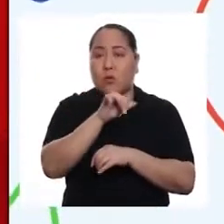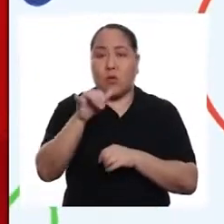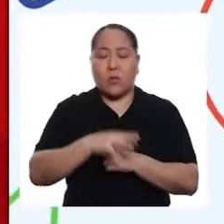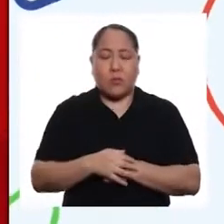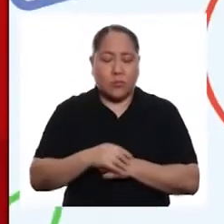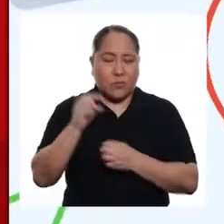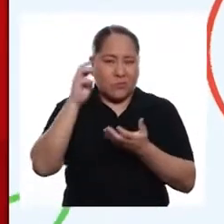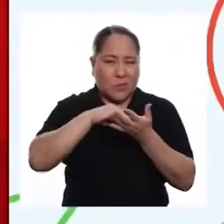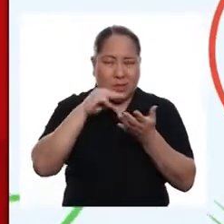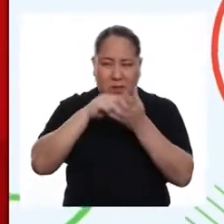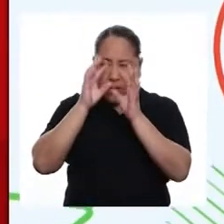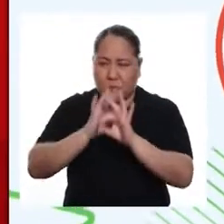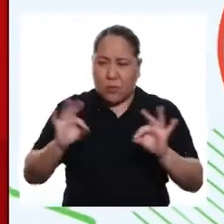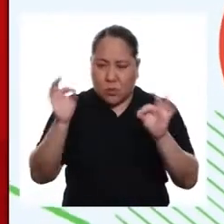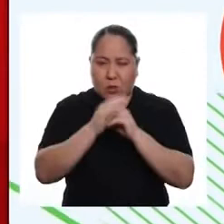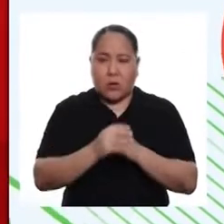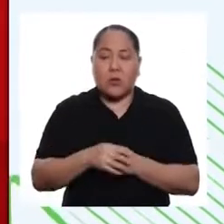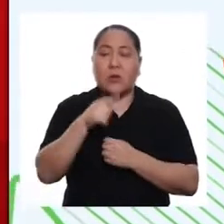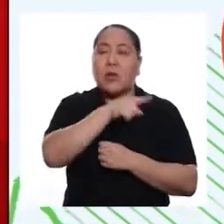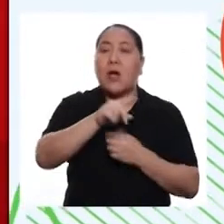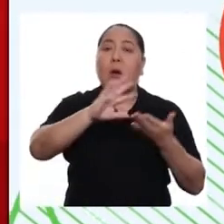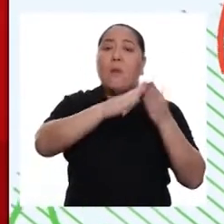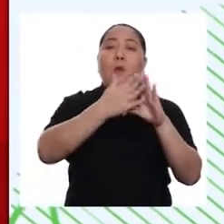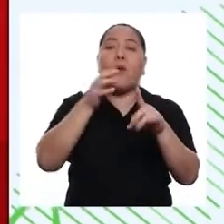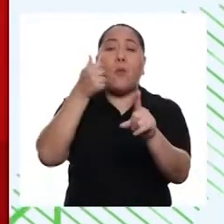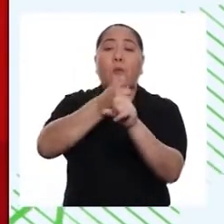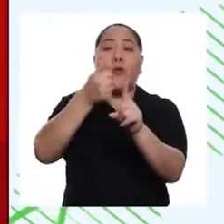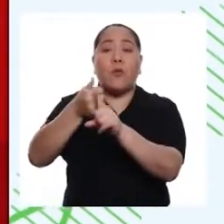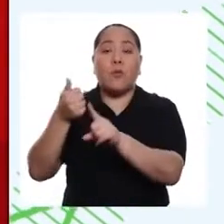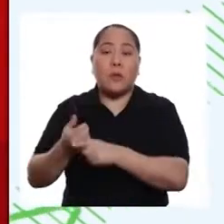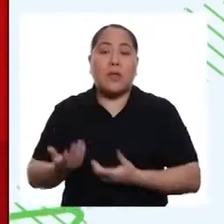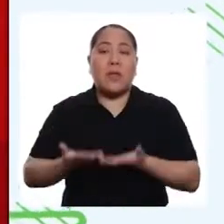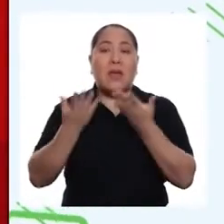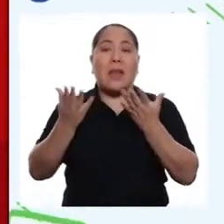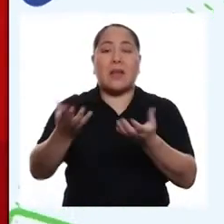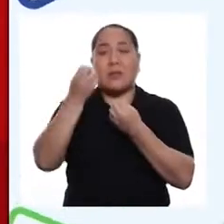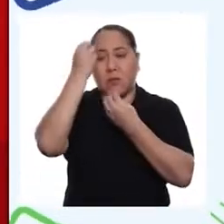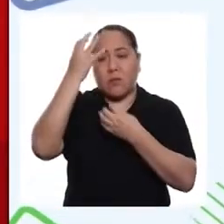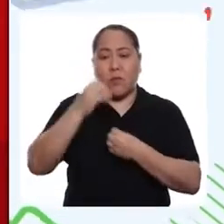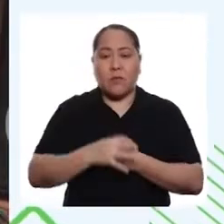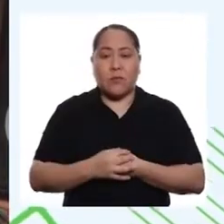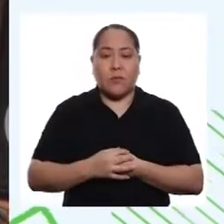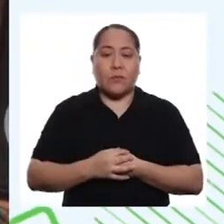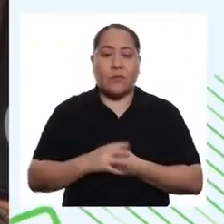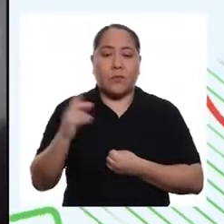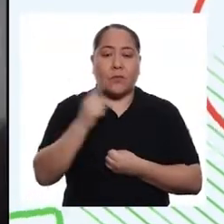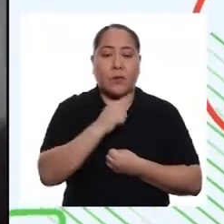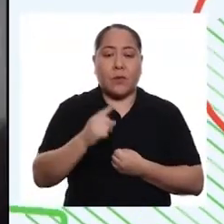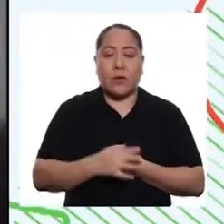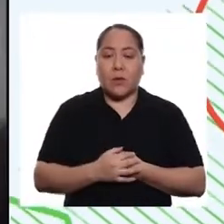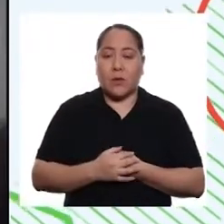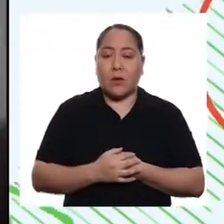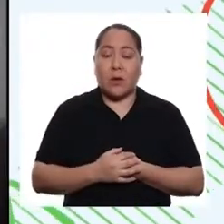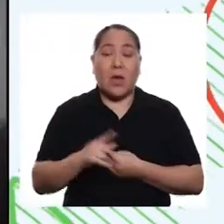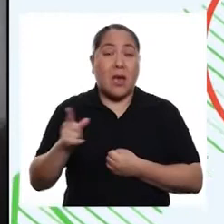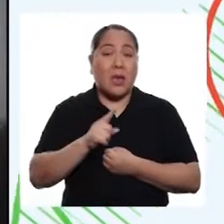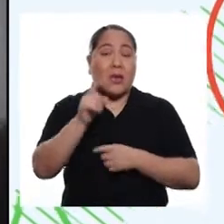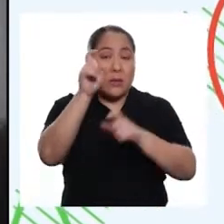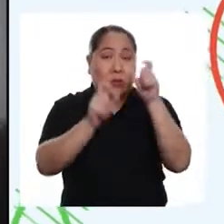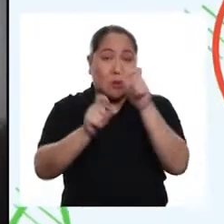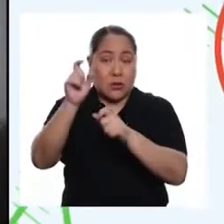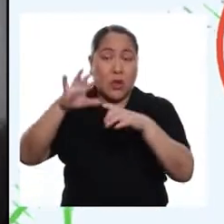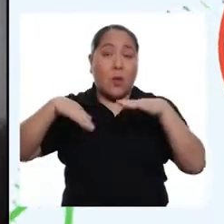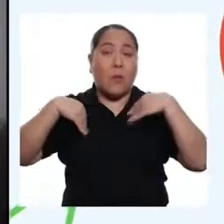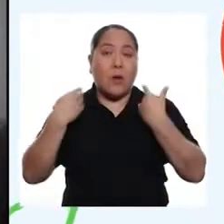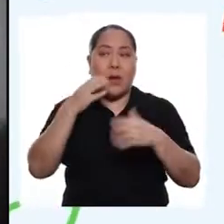uno de los ejes principales en relación a los pueblos indígenas brindar información. Los locutores, para que ellos